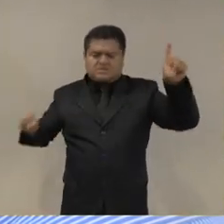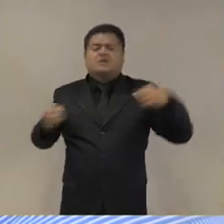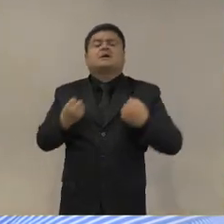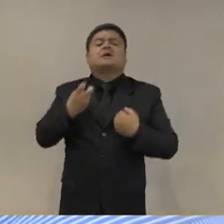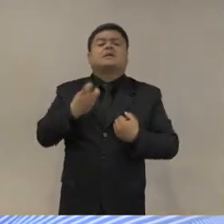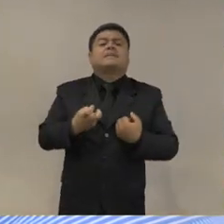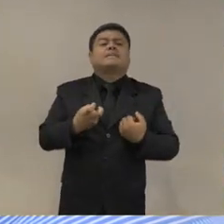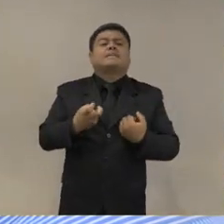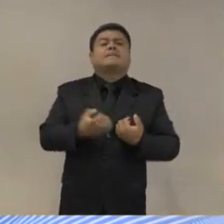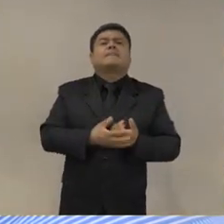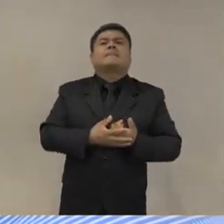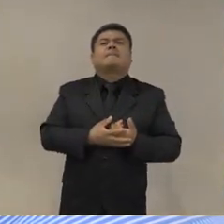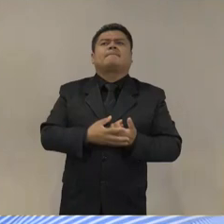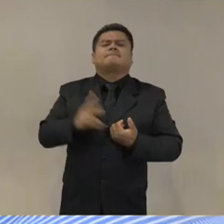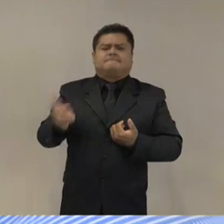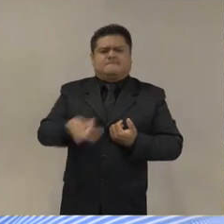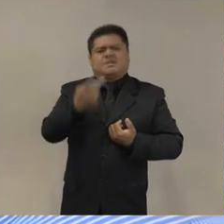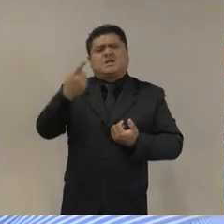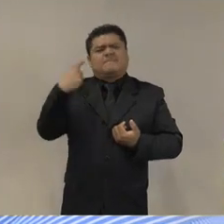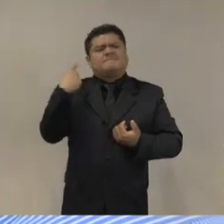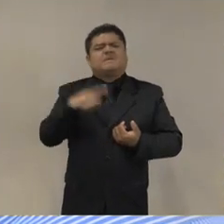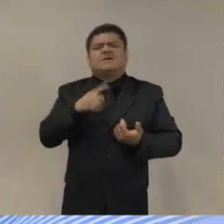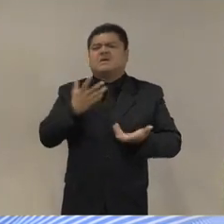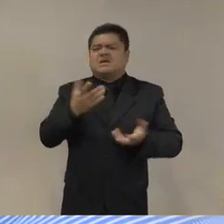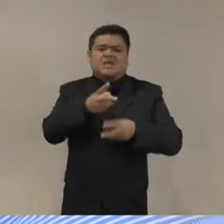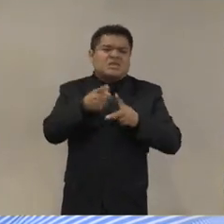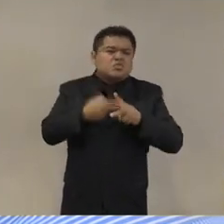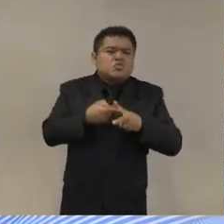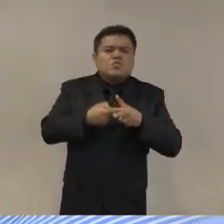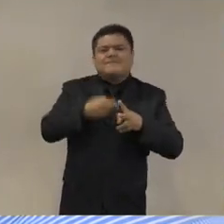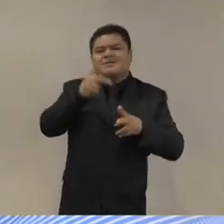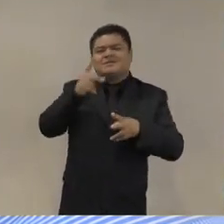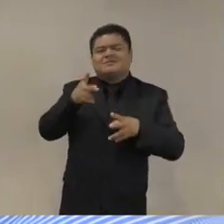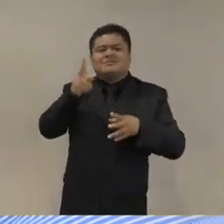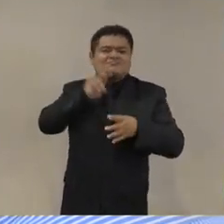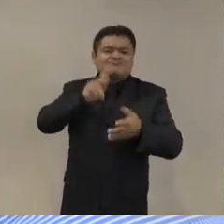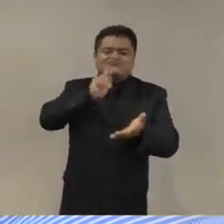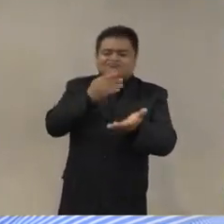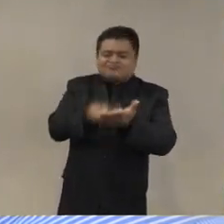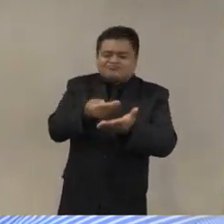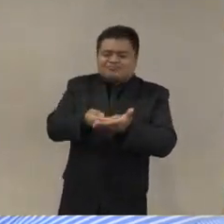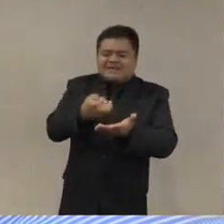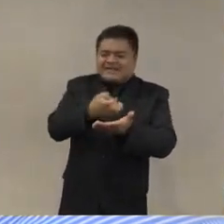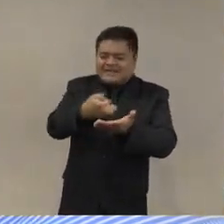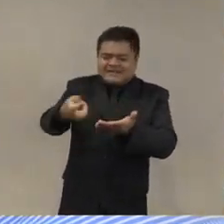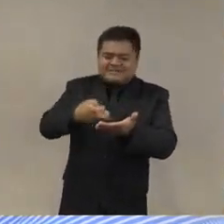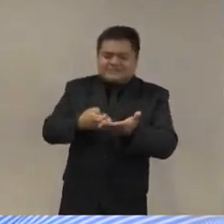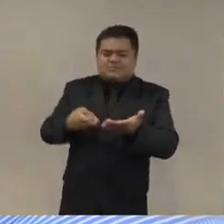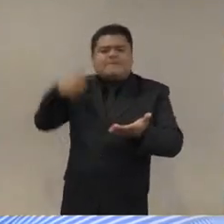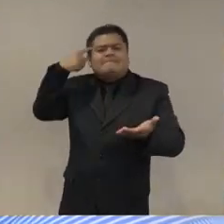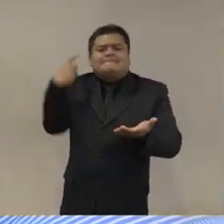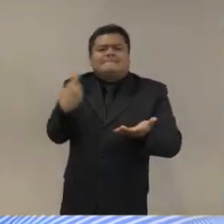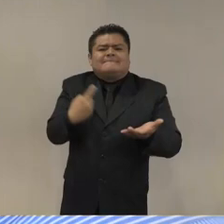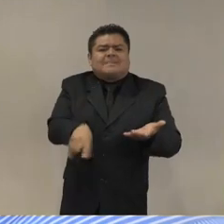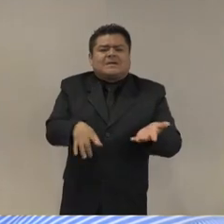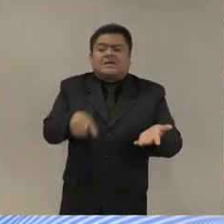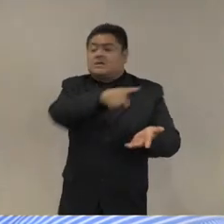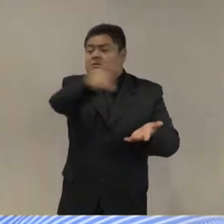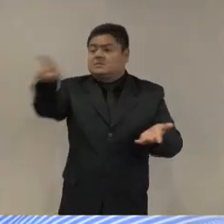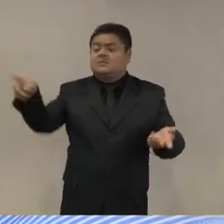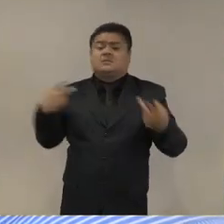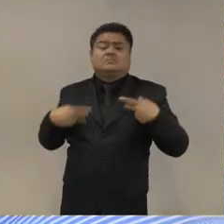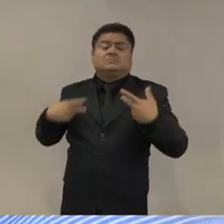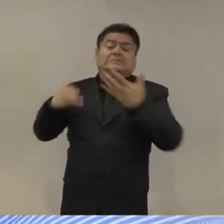para qué importa la evidencia en un mundo que tiene que tomar decisiones y en un mundo como el de hoy que está muy acelerado